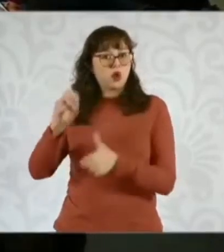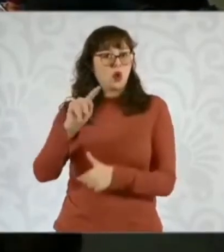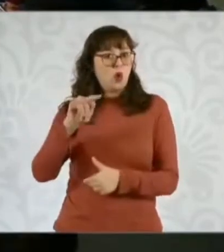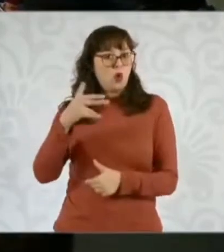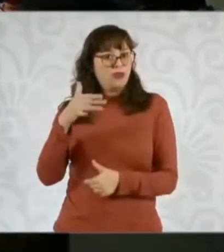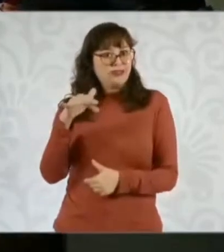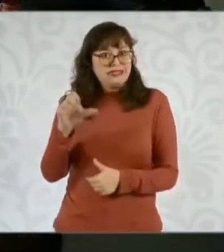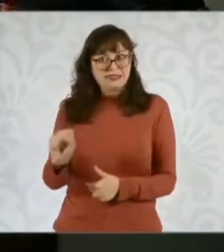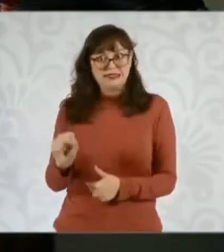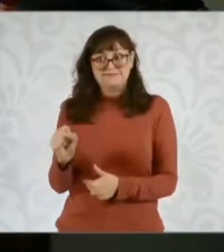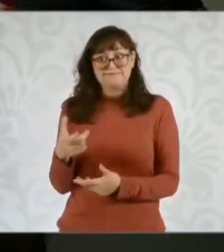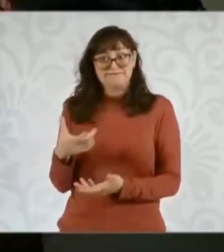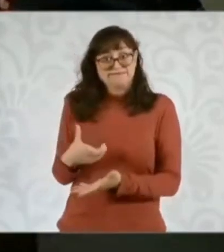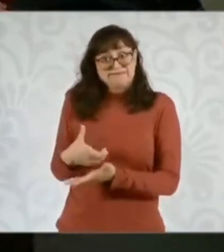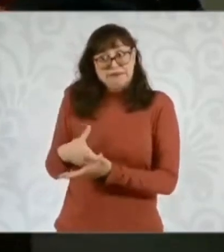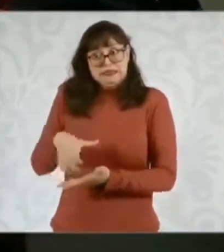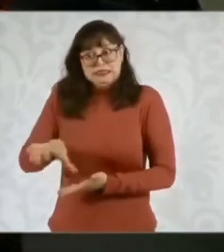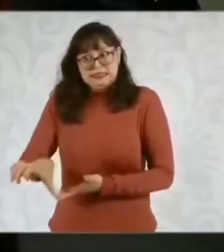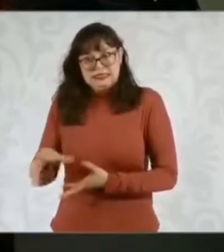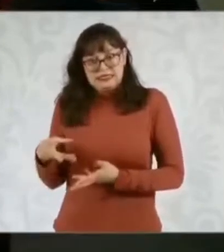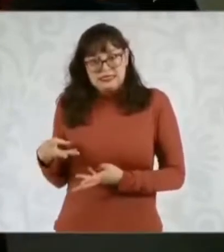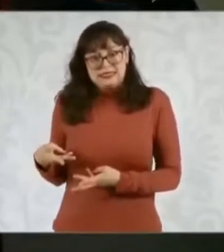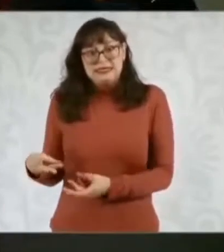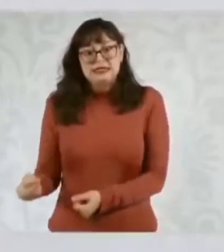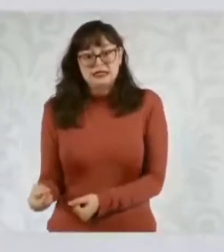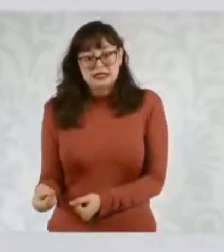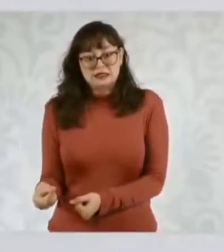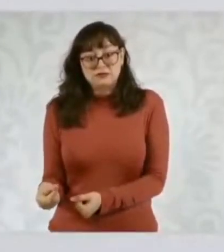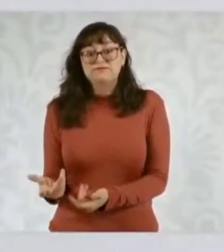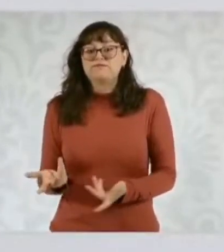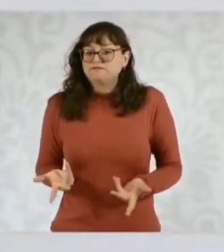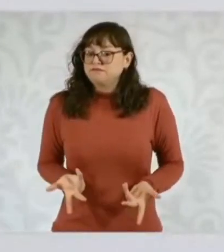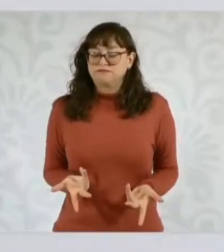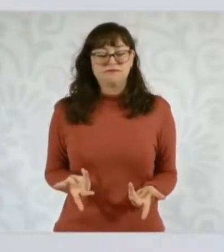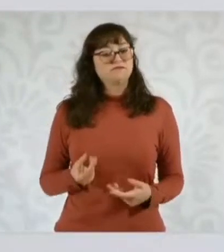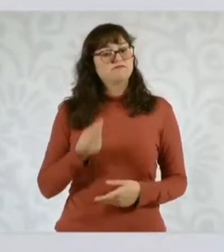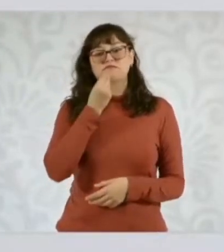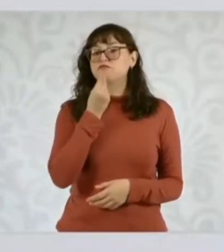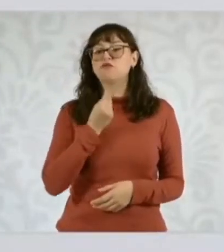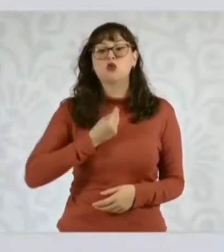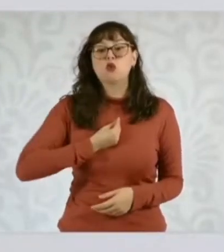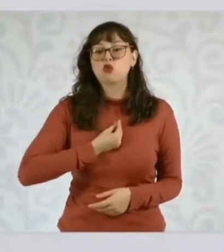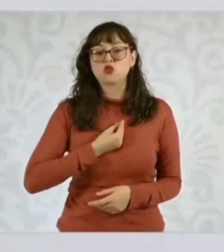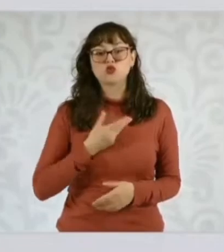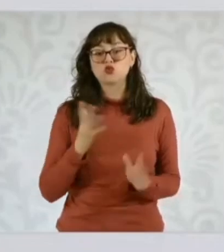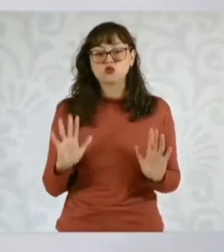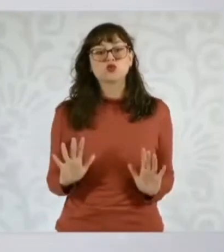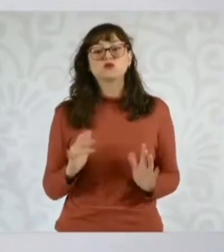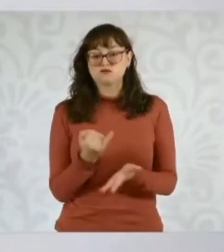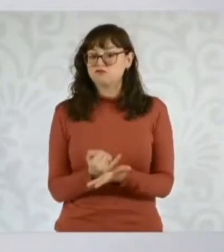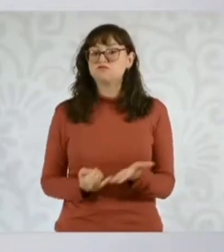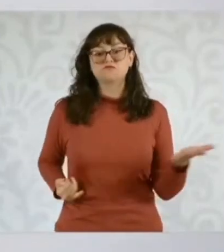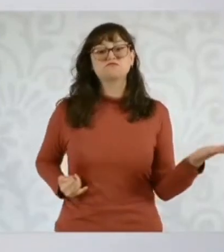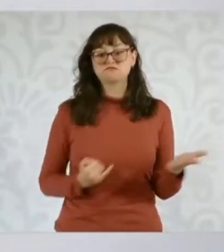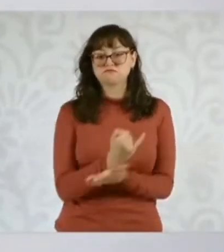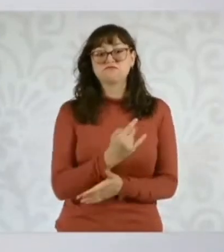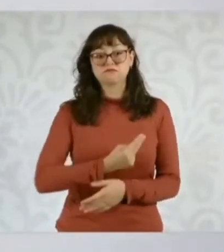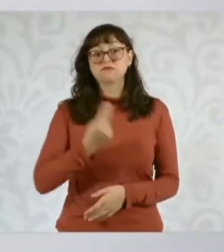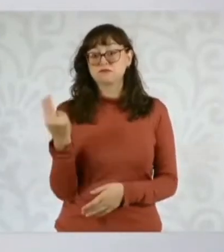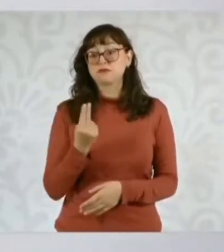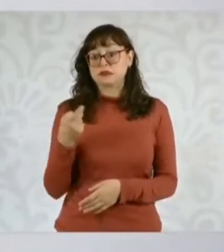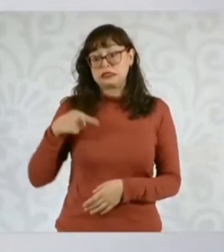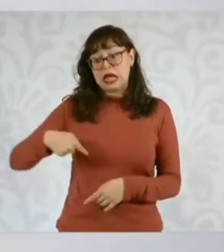son decisiones que se tomaron que implicaron una inversión mayor en el